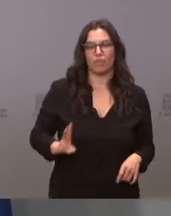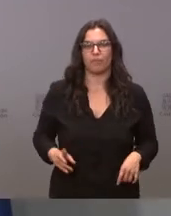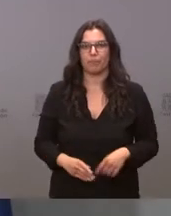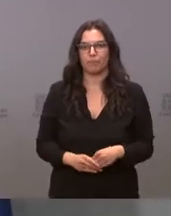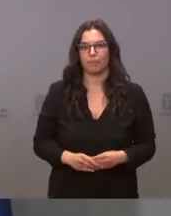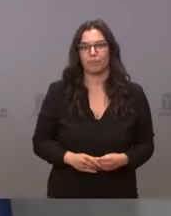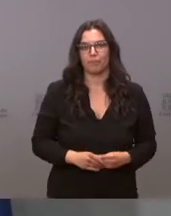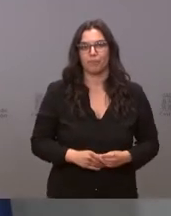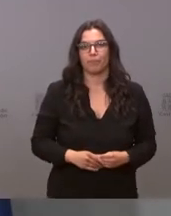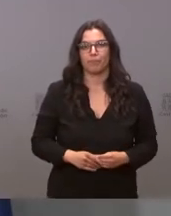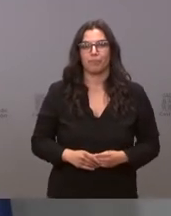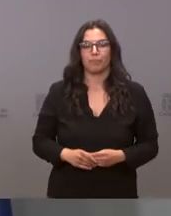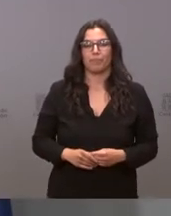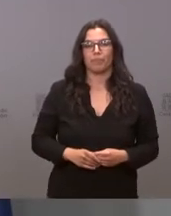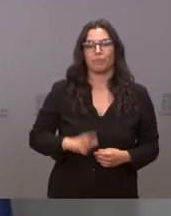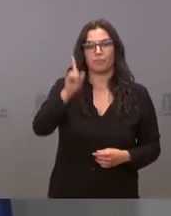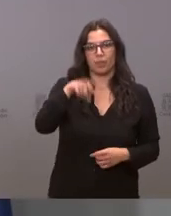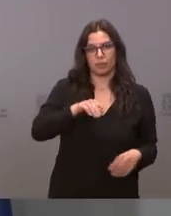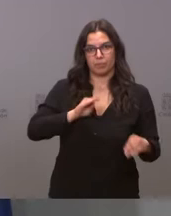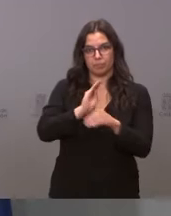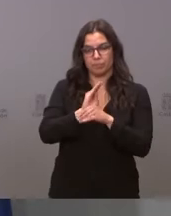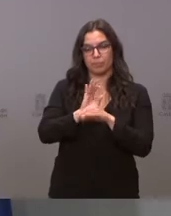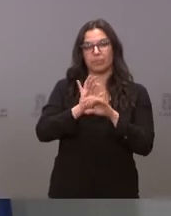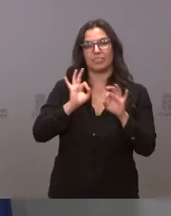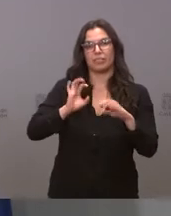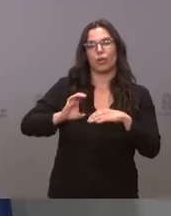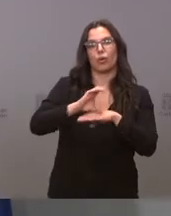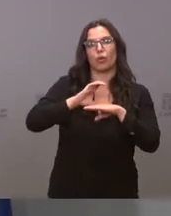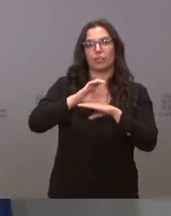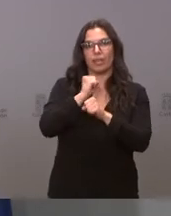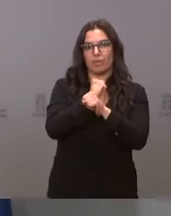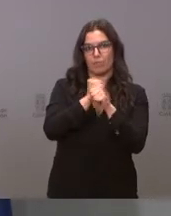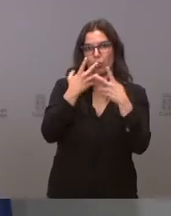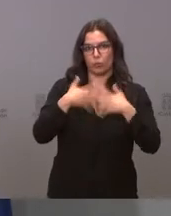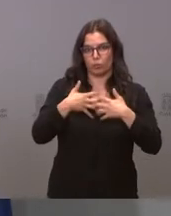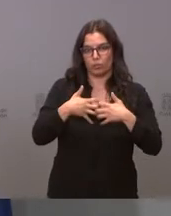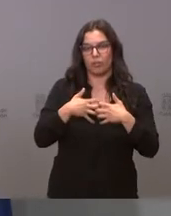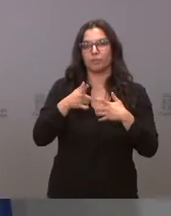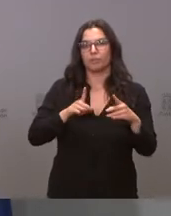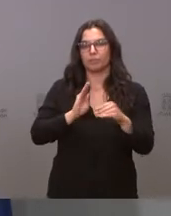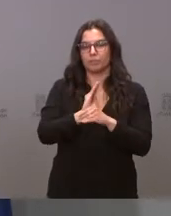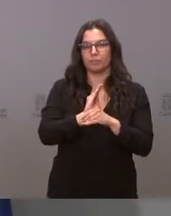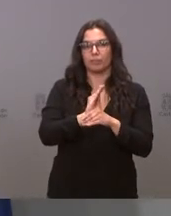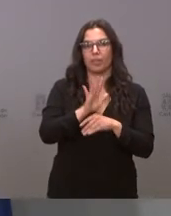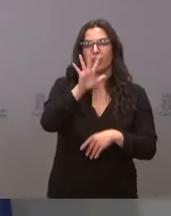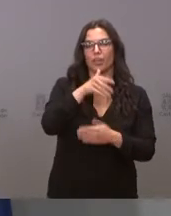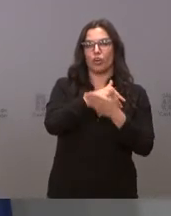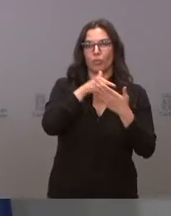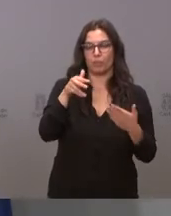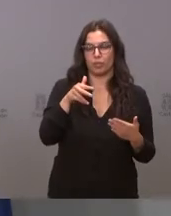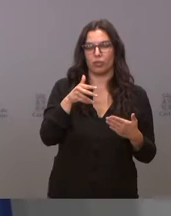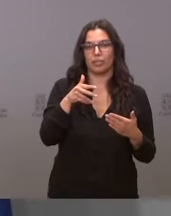destina, por otra parte, desde la Consejería de Empleo e Industria más de 5 millones